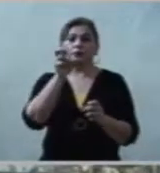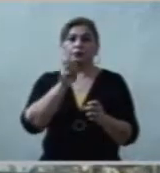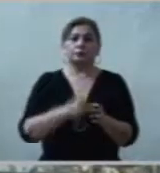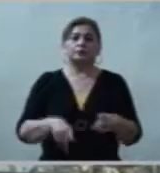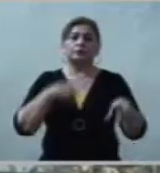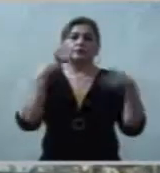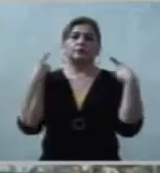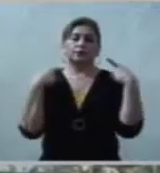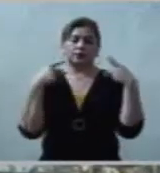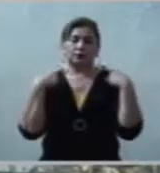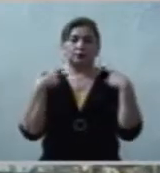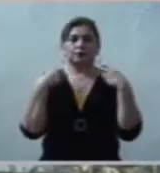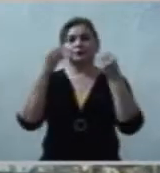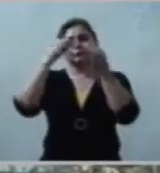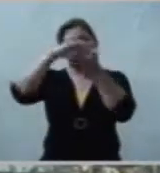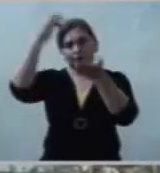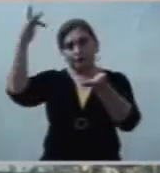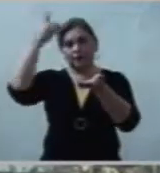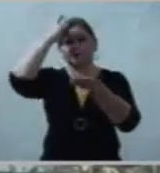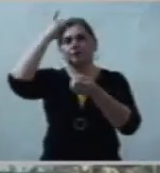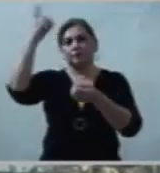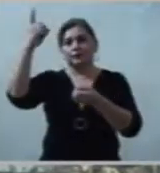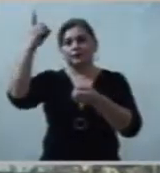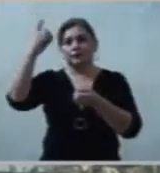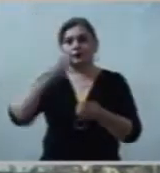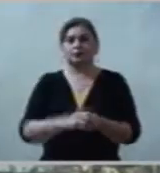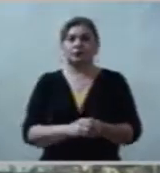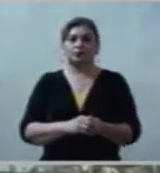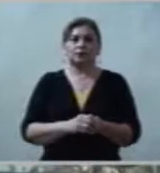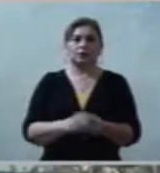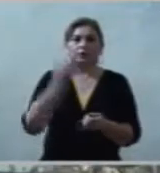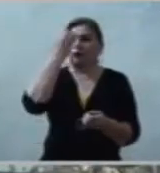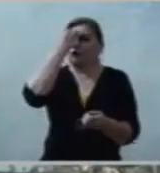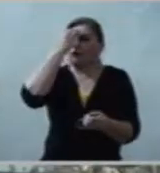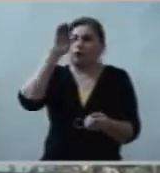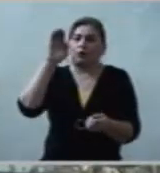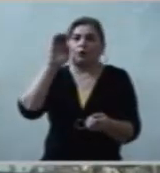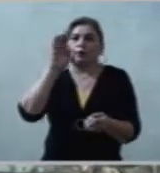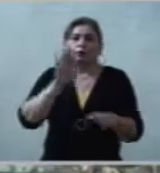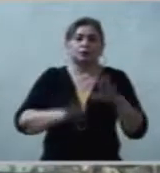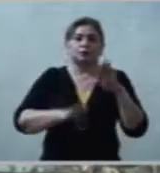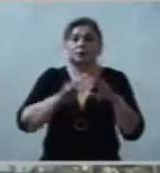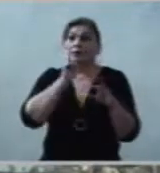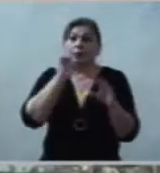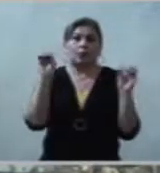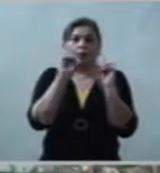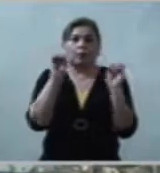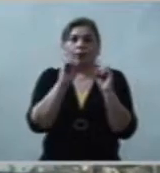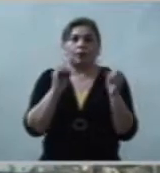gracias a Dios, que sin tener conocimientos académicos,